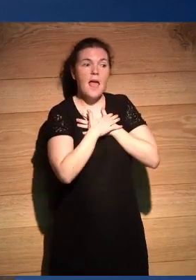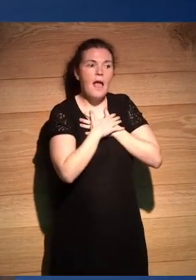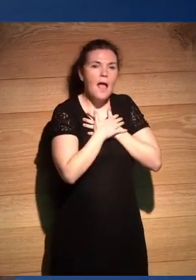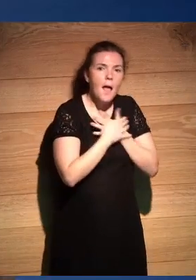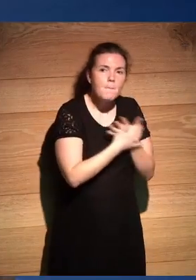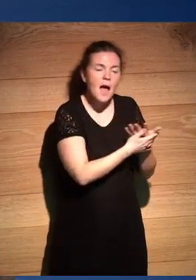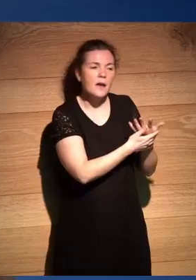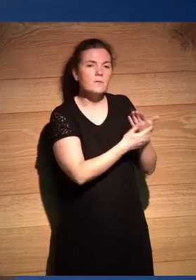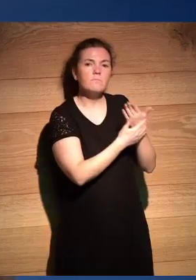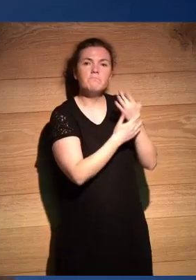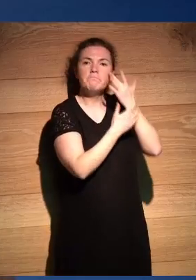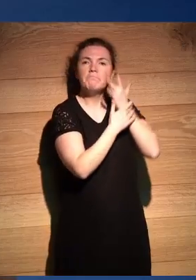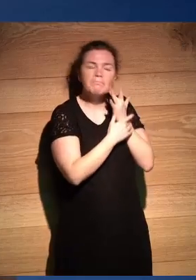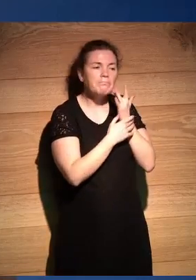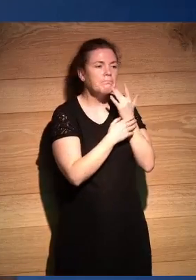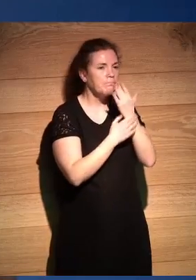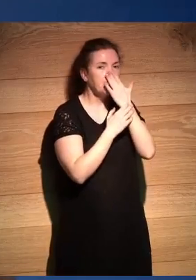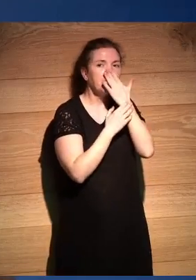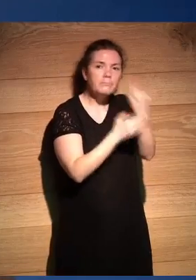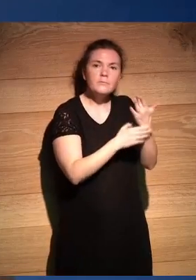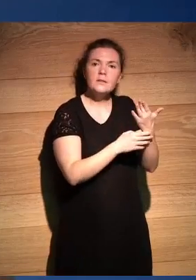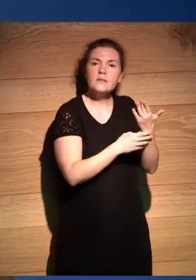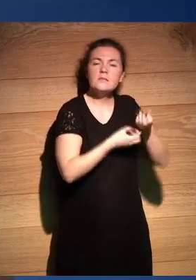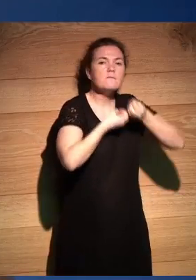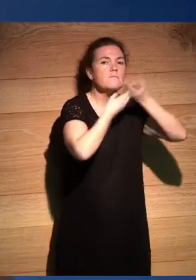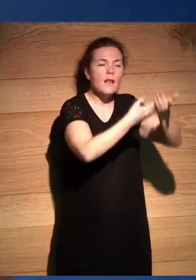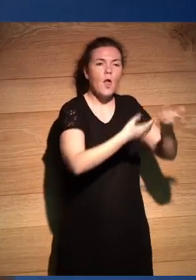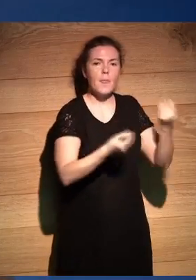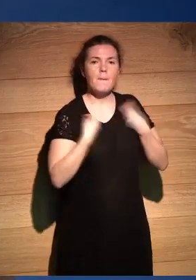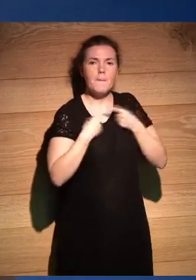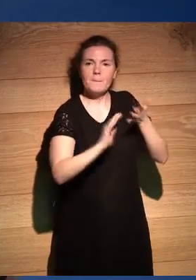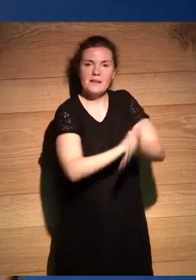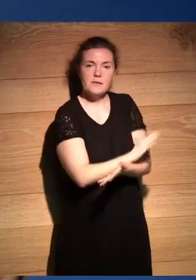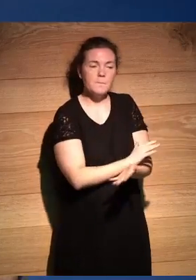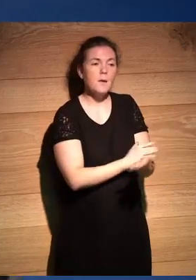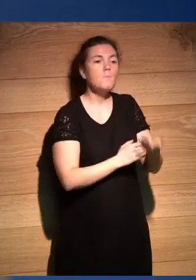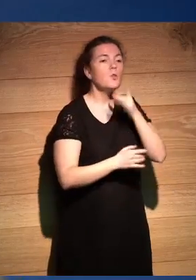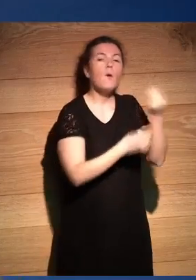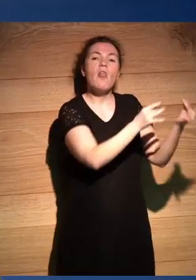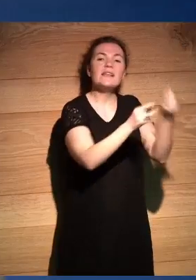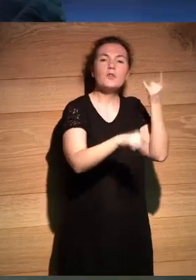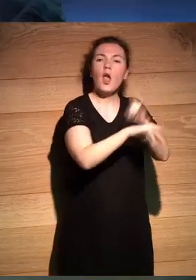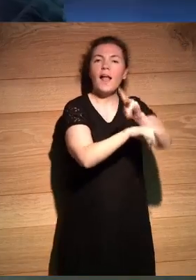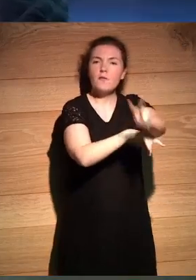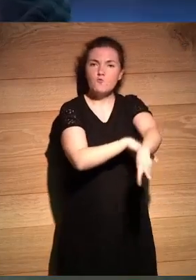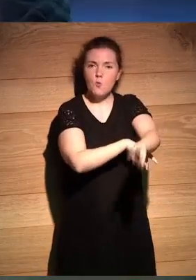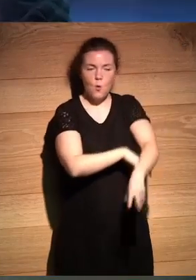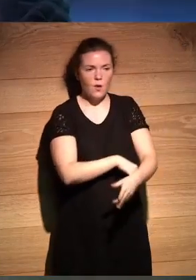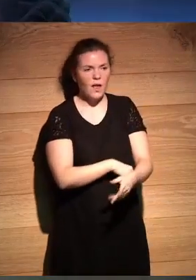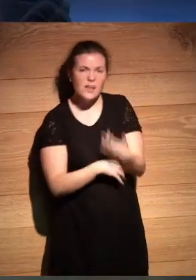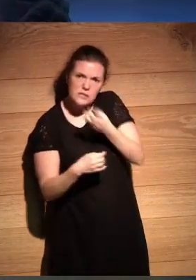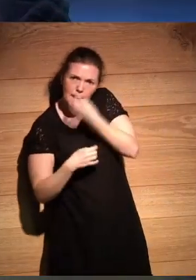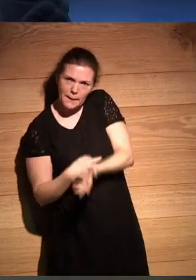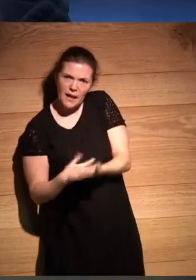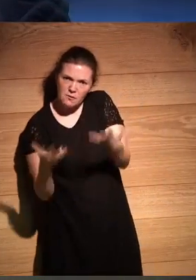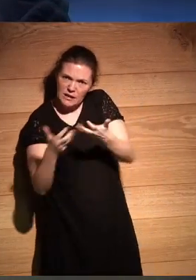reseca sinceridad hay que vivirlo para siempre el desierto nunca te engaña ya te ha quedado bien eso